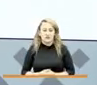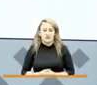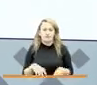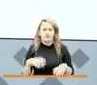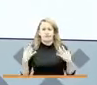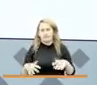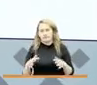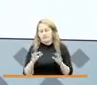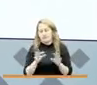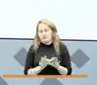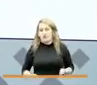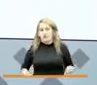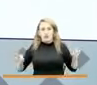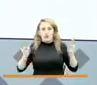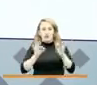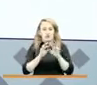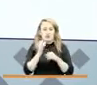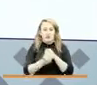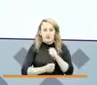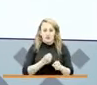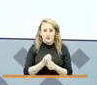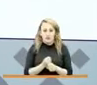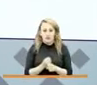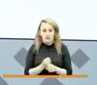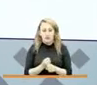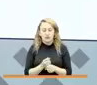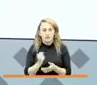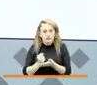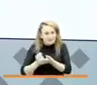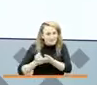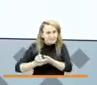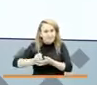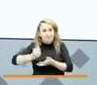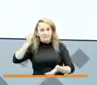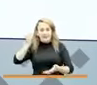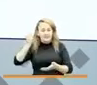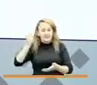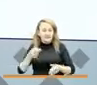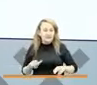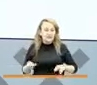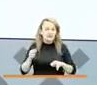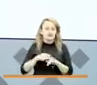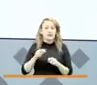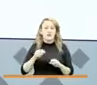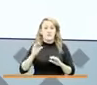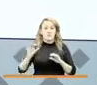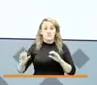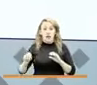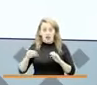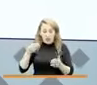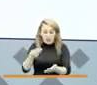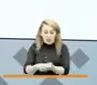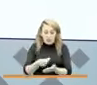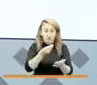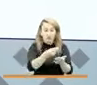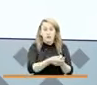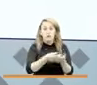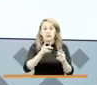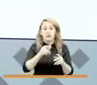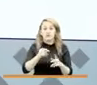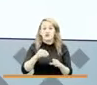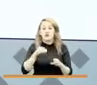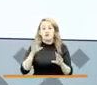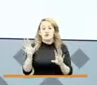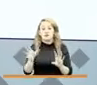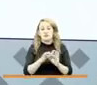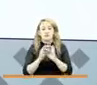año, ese año donde multiplicamos a pagos extraordinarios, pero también donde creamos ingresos solidarios y